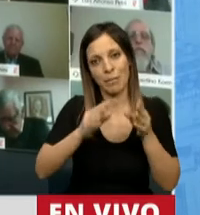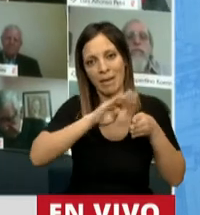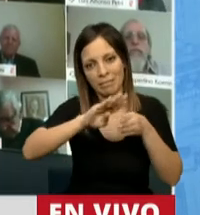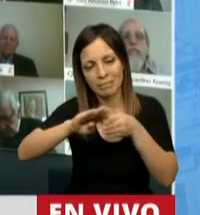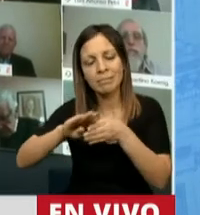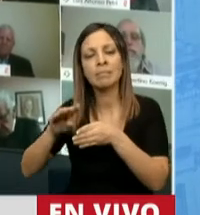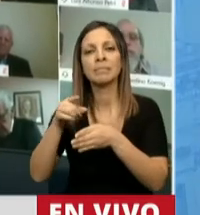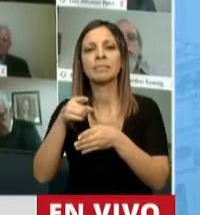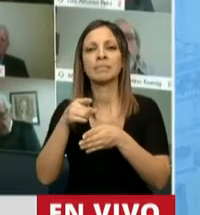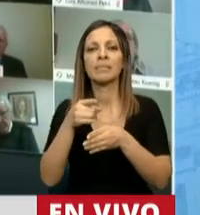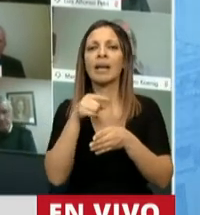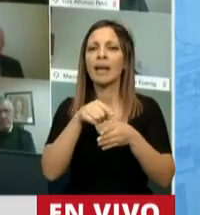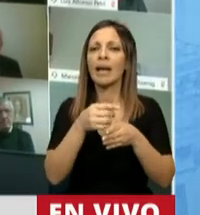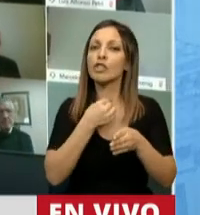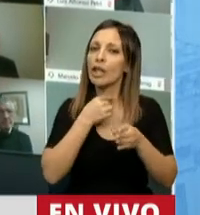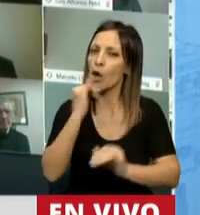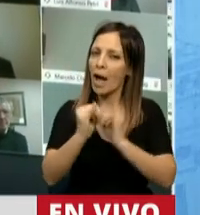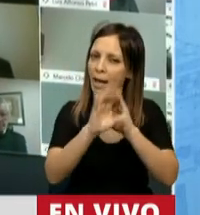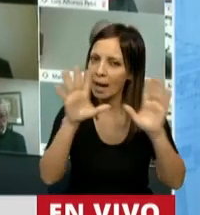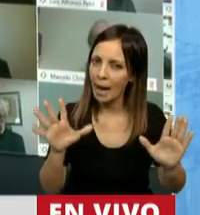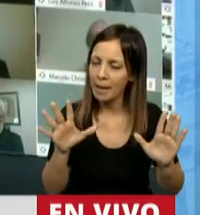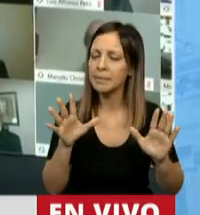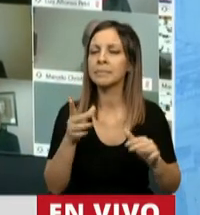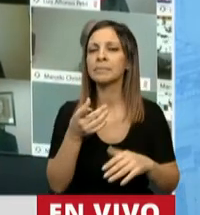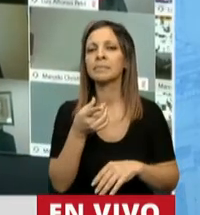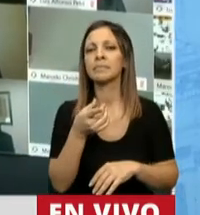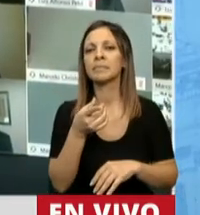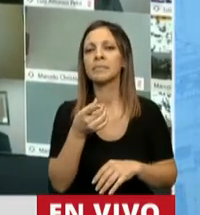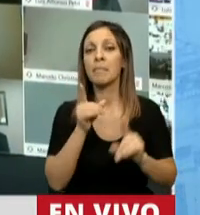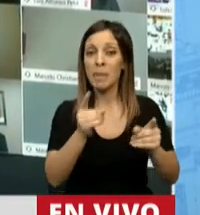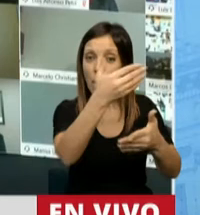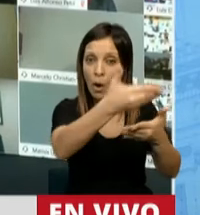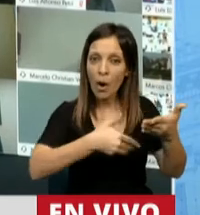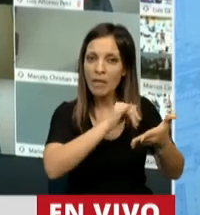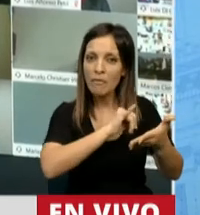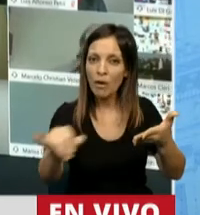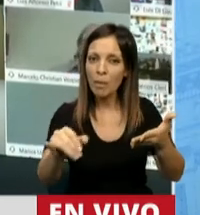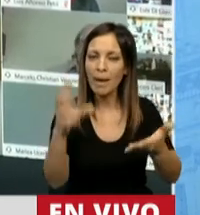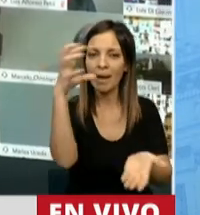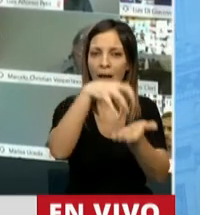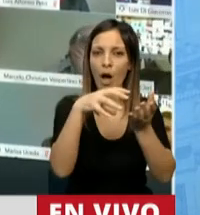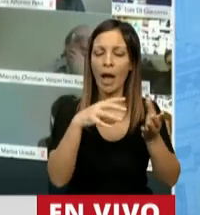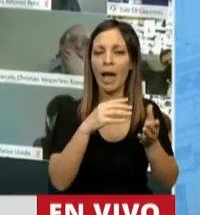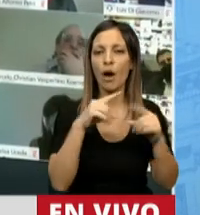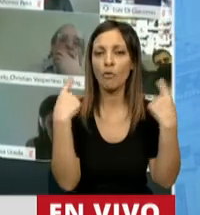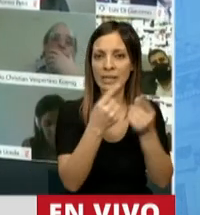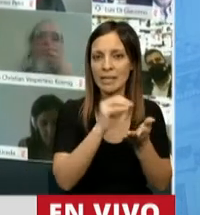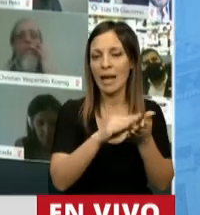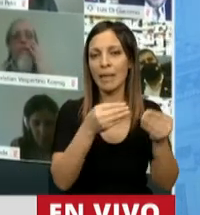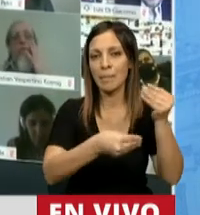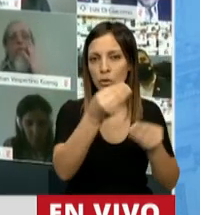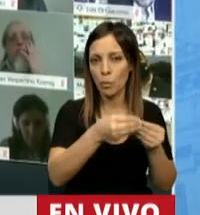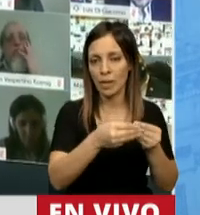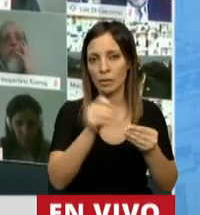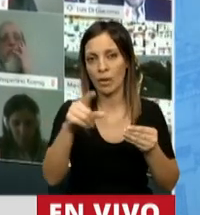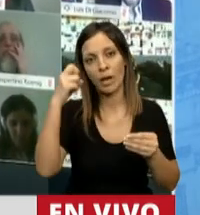endeudamiento, y que quiero aclarar que según el informe de la Oficina de Presupuestos del Congreso, página